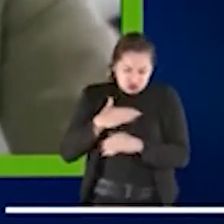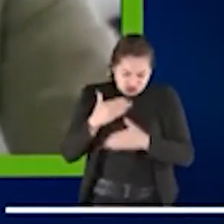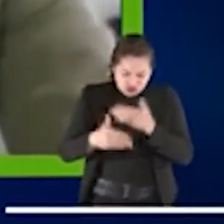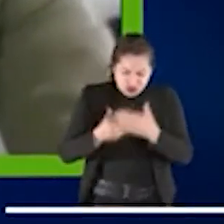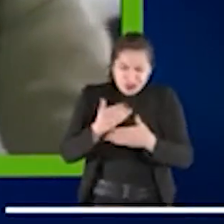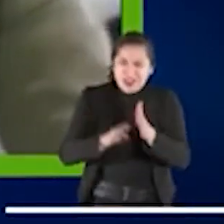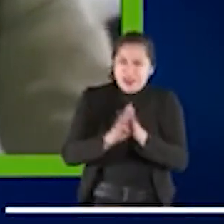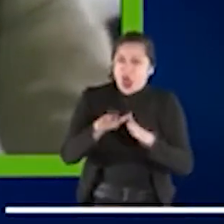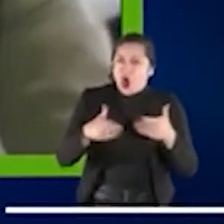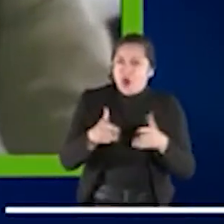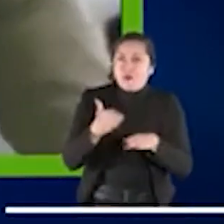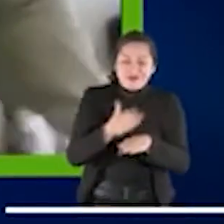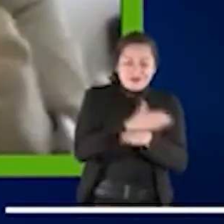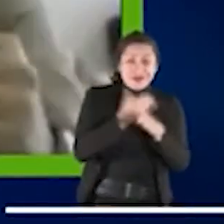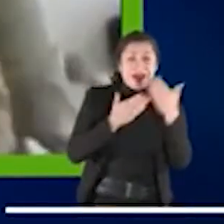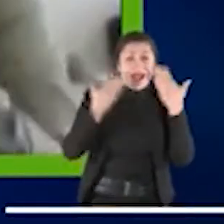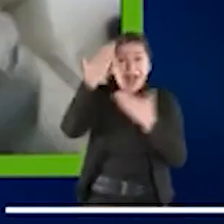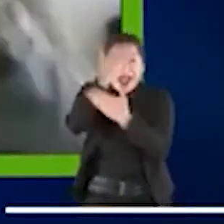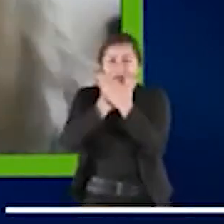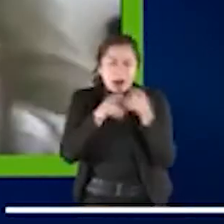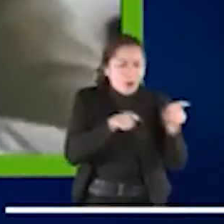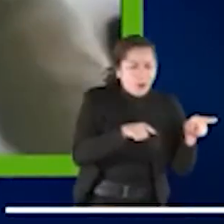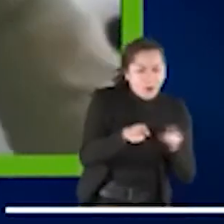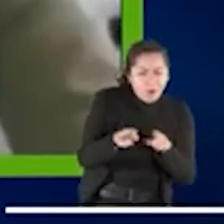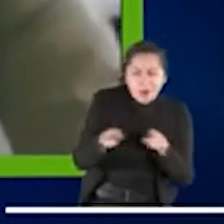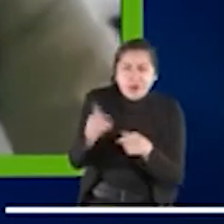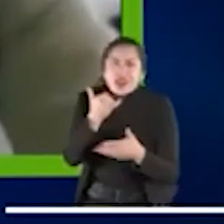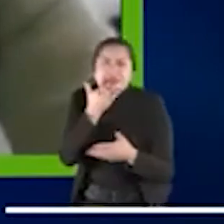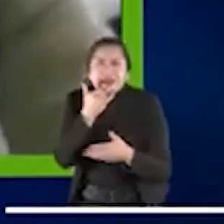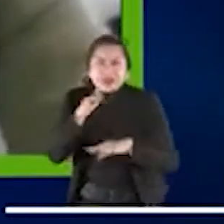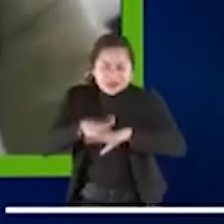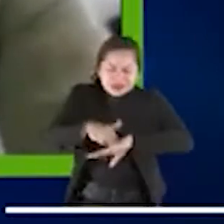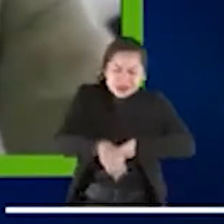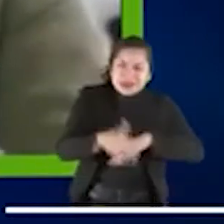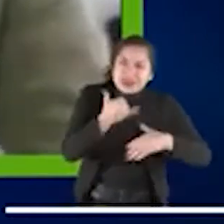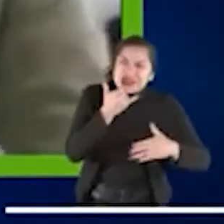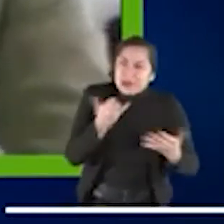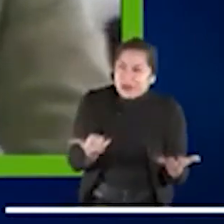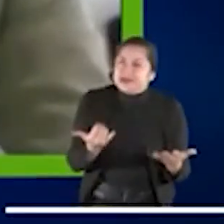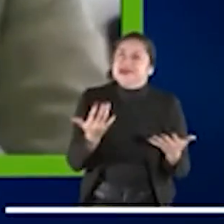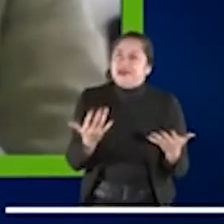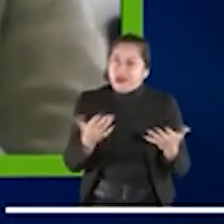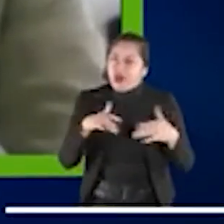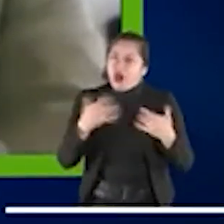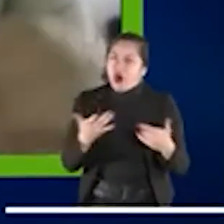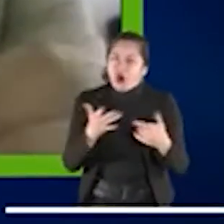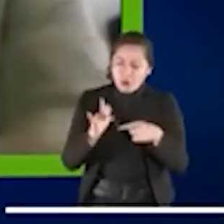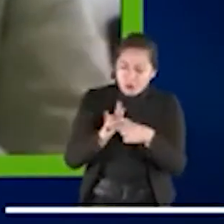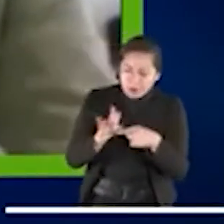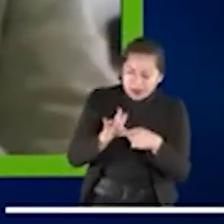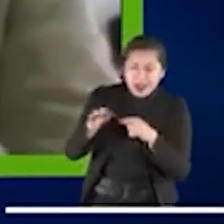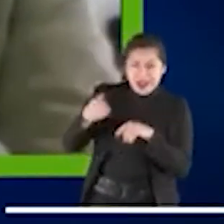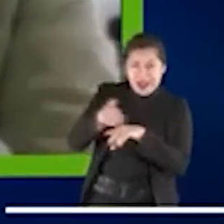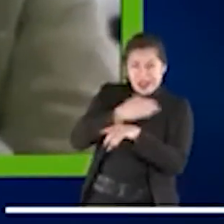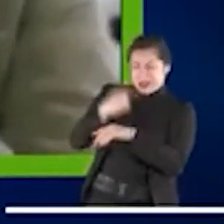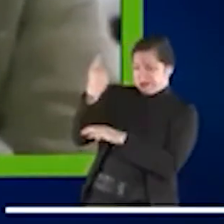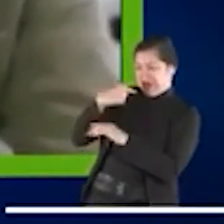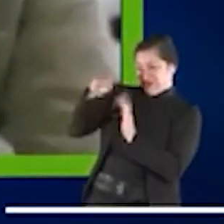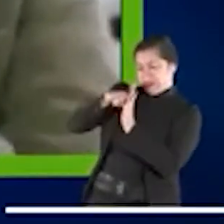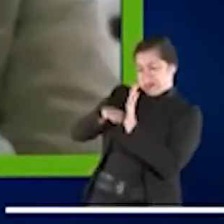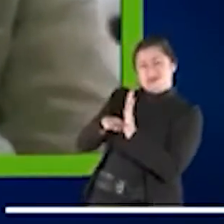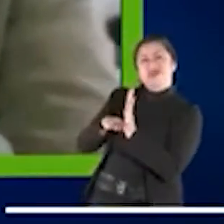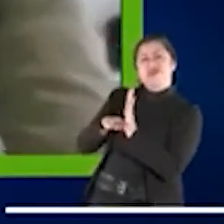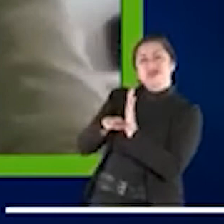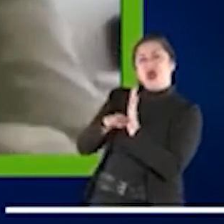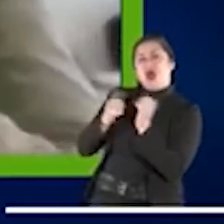es ese análisis o esa evaluación de cuál ha el efecto de esas resoluciones que se adoptaron a nivel nacional desde un primer